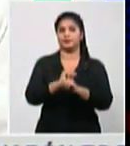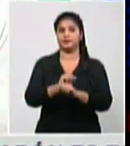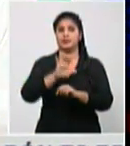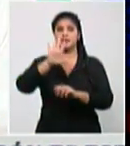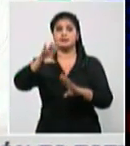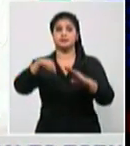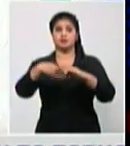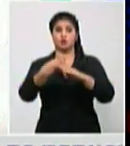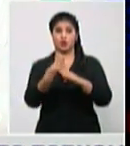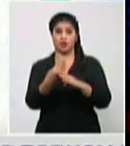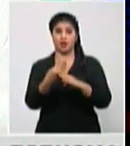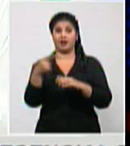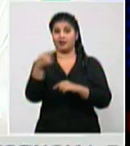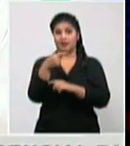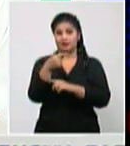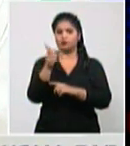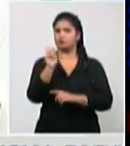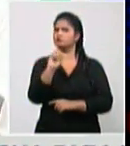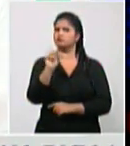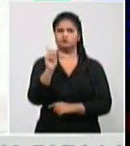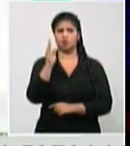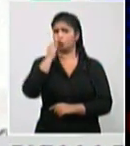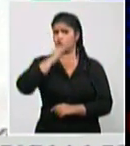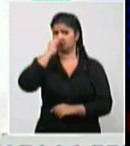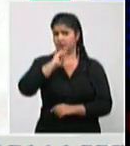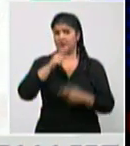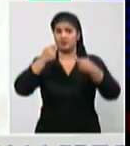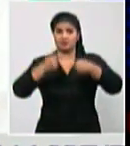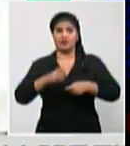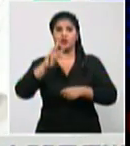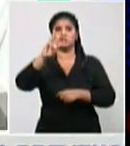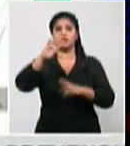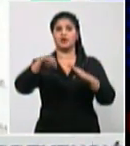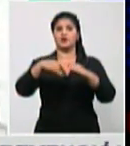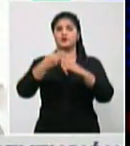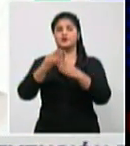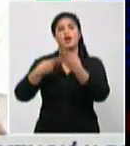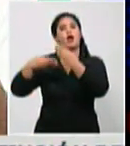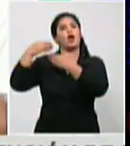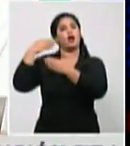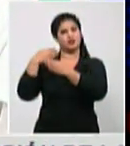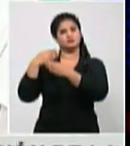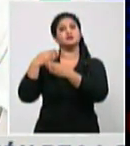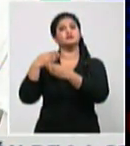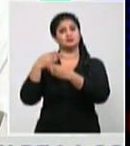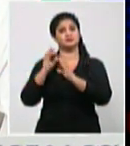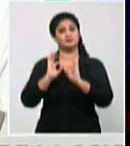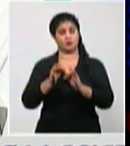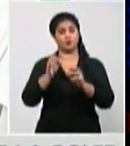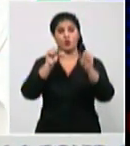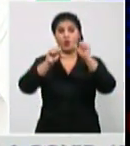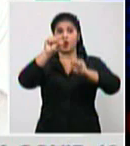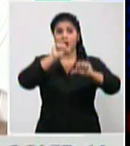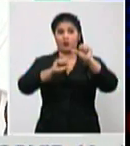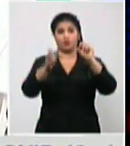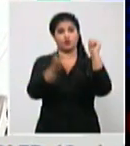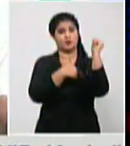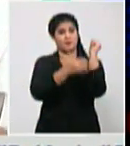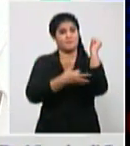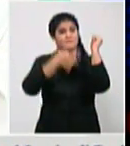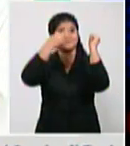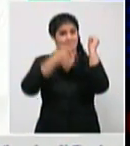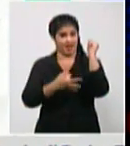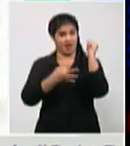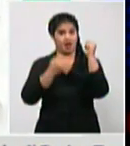72 horas esté positivo por un laboratorio certificado reconocido internacionalmente anoche me